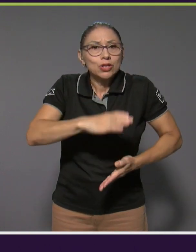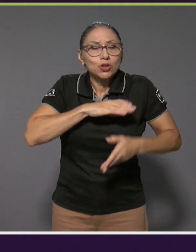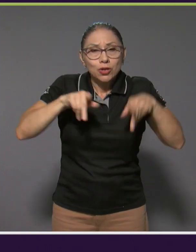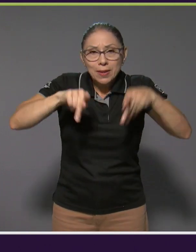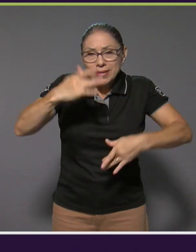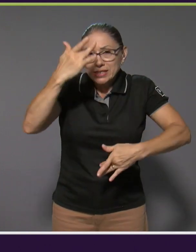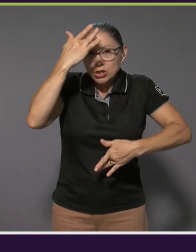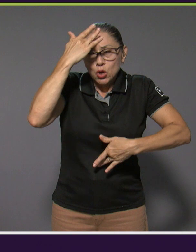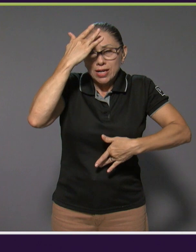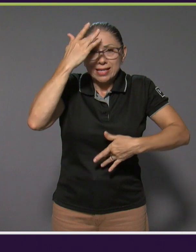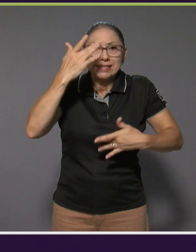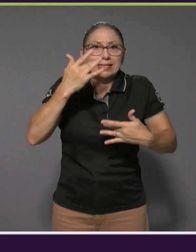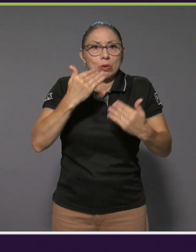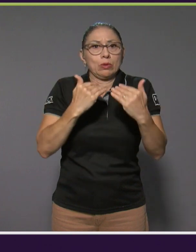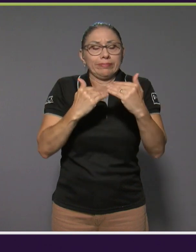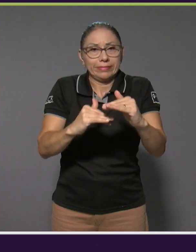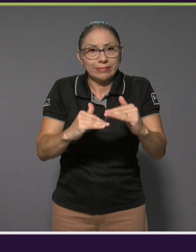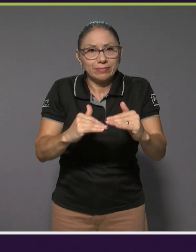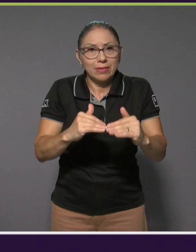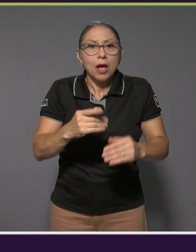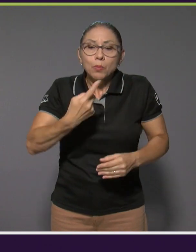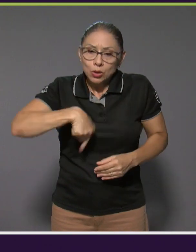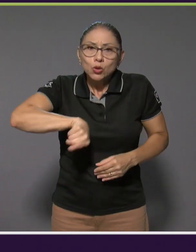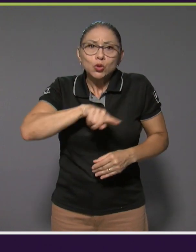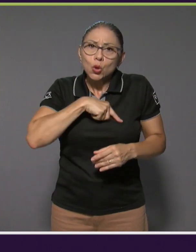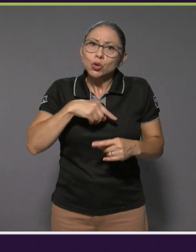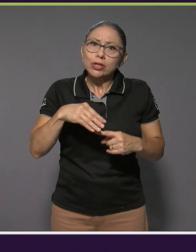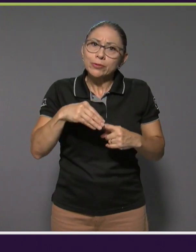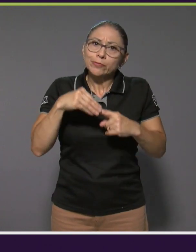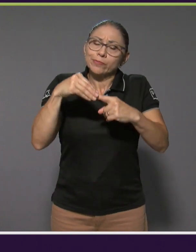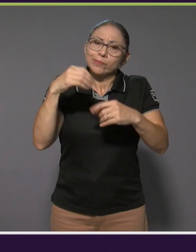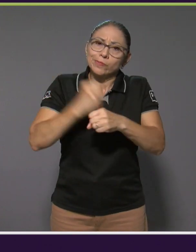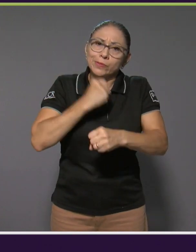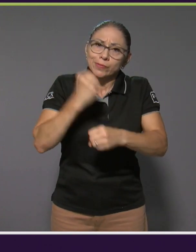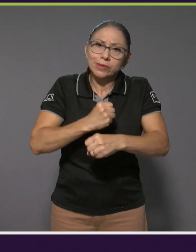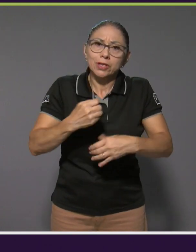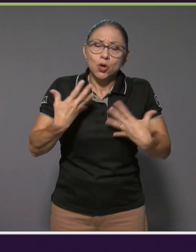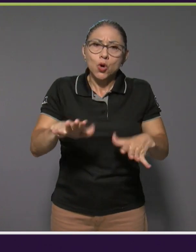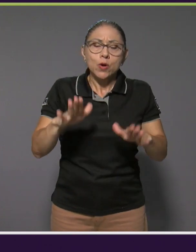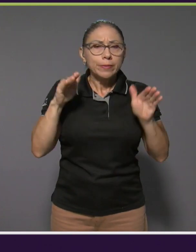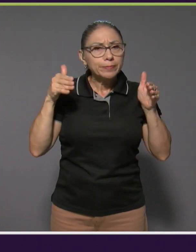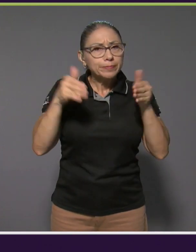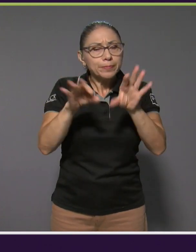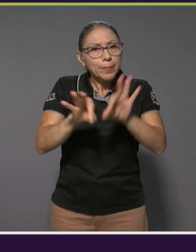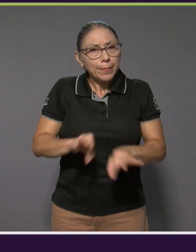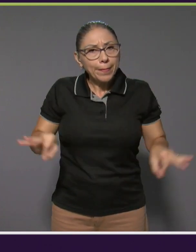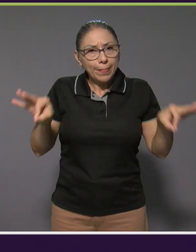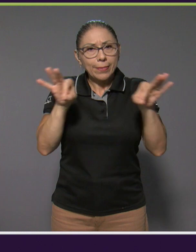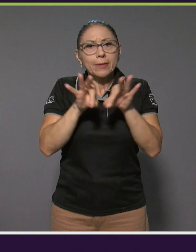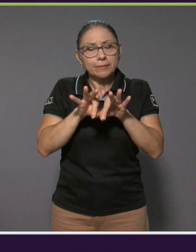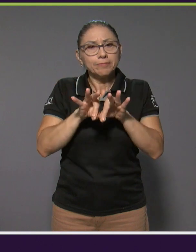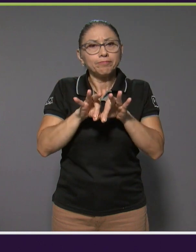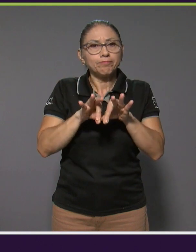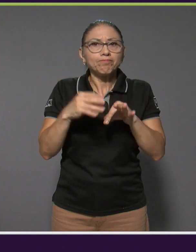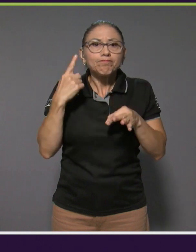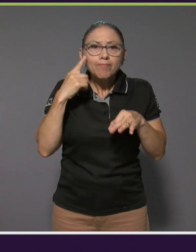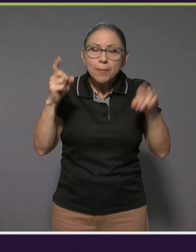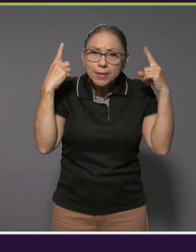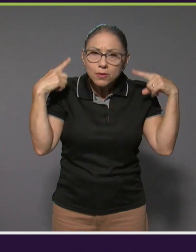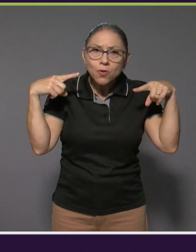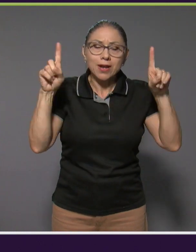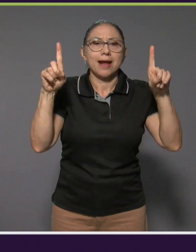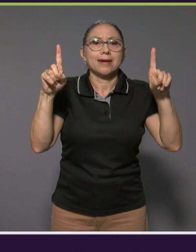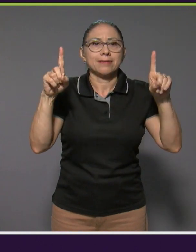permitido también ser un actor principal, ¿verdad?, un enfoque clave en la articulación que